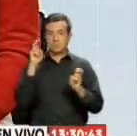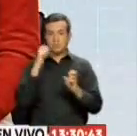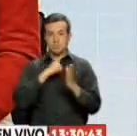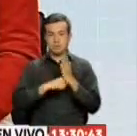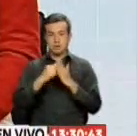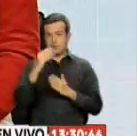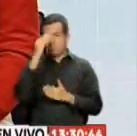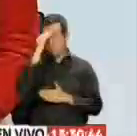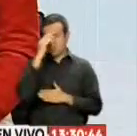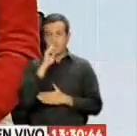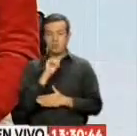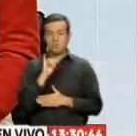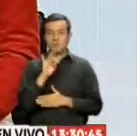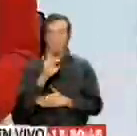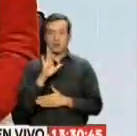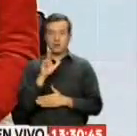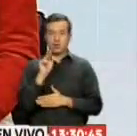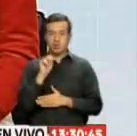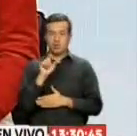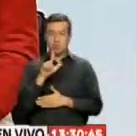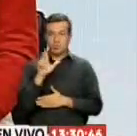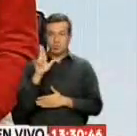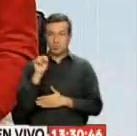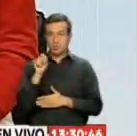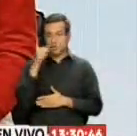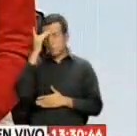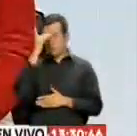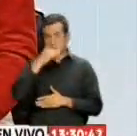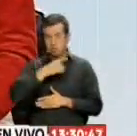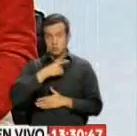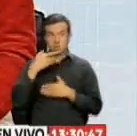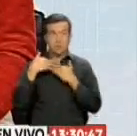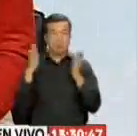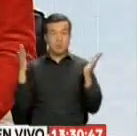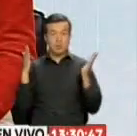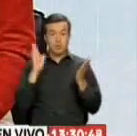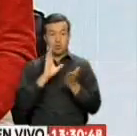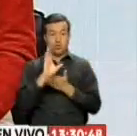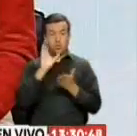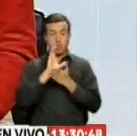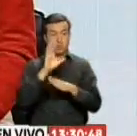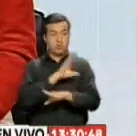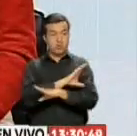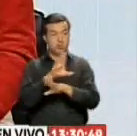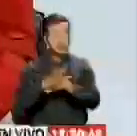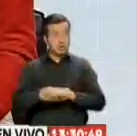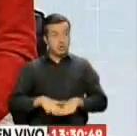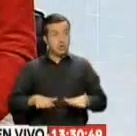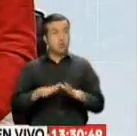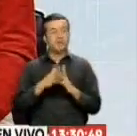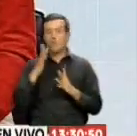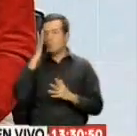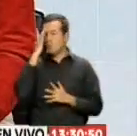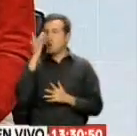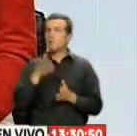ministro de educación Milton Luna Aseveró esta mañana Que la decisión De la reapertura De los planteles Educativos rurales Responde a una demanda De la sociedad